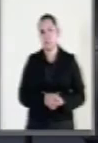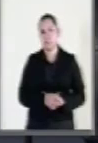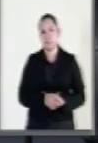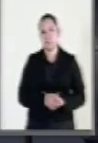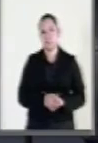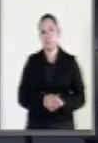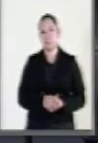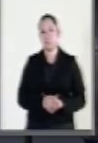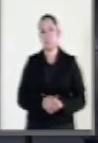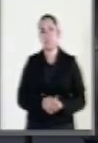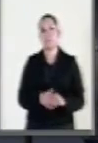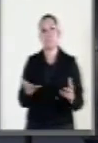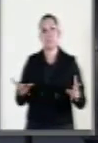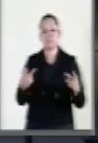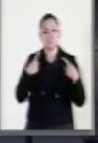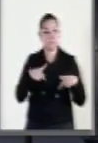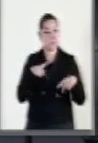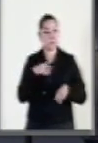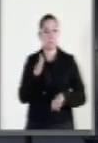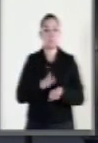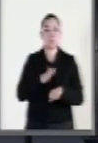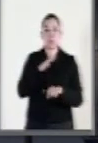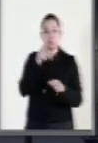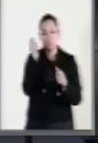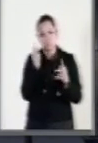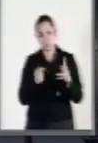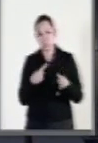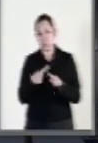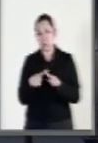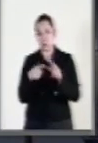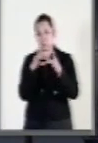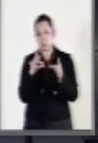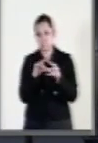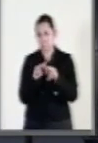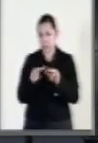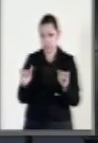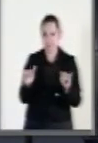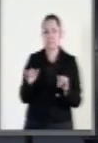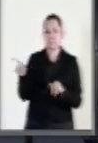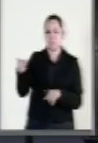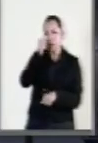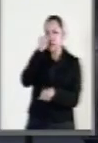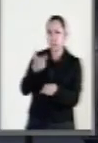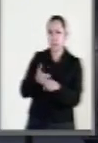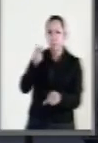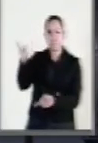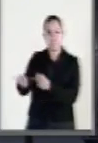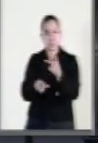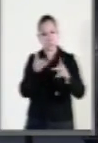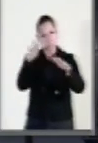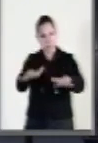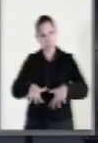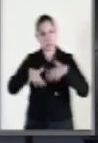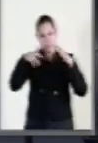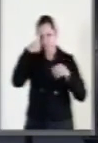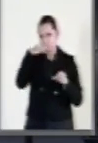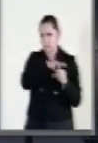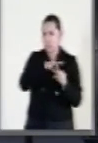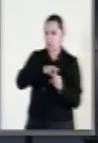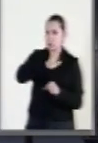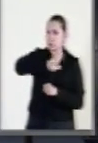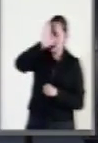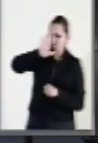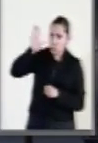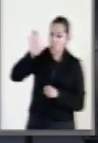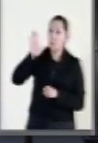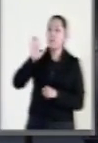En virtud de haberse agotado la lista de oradores, consulte la Secretaría a la Asamblea en votación económica si es de